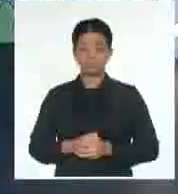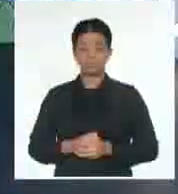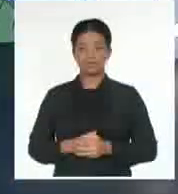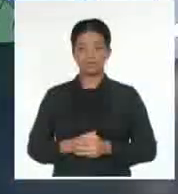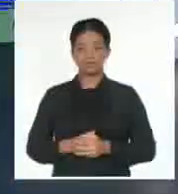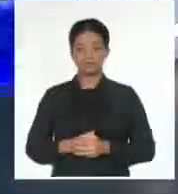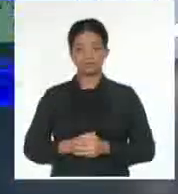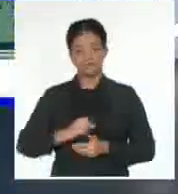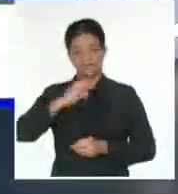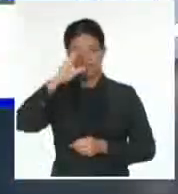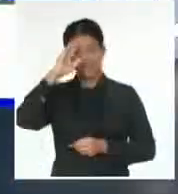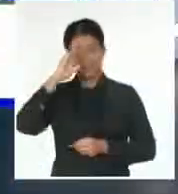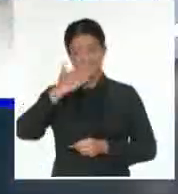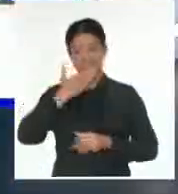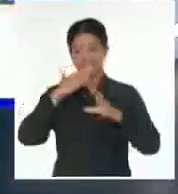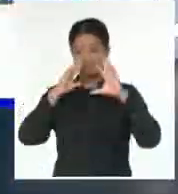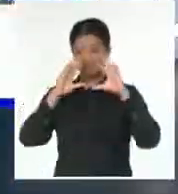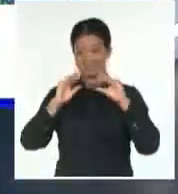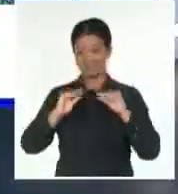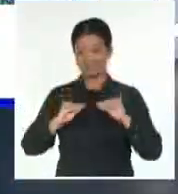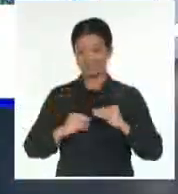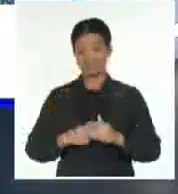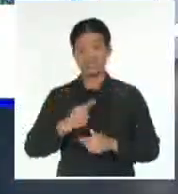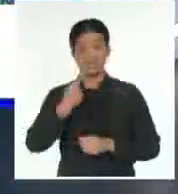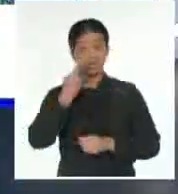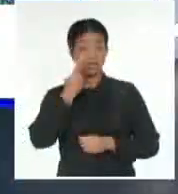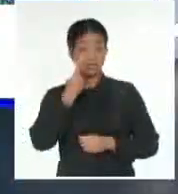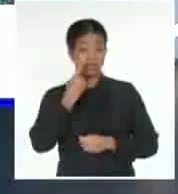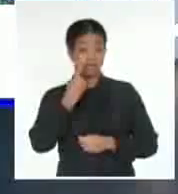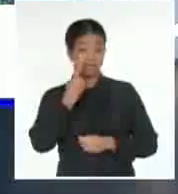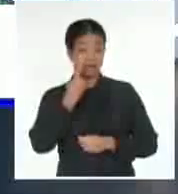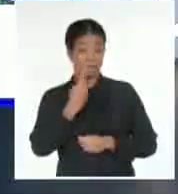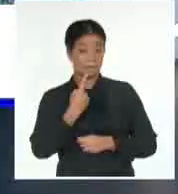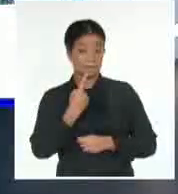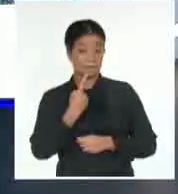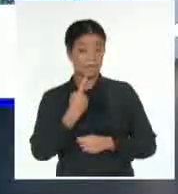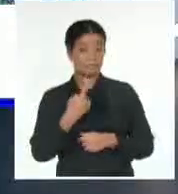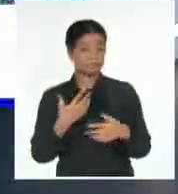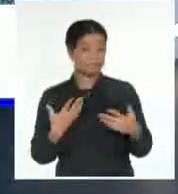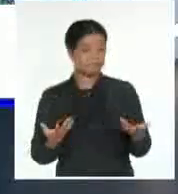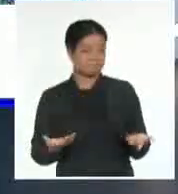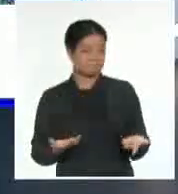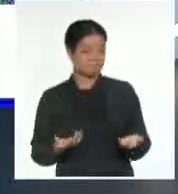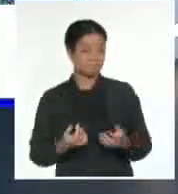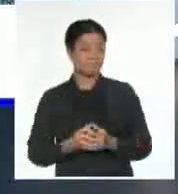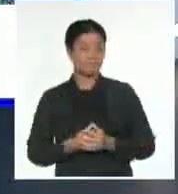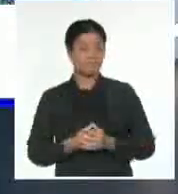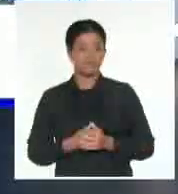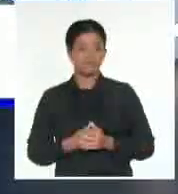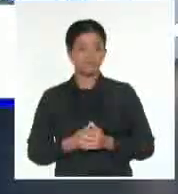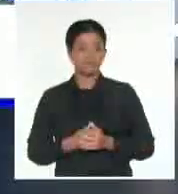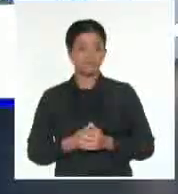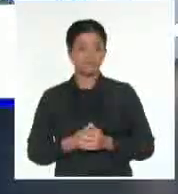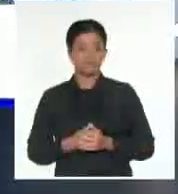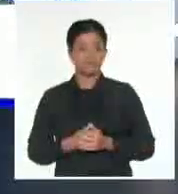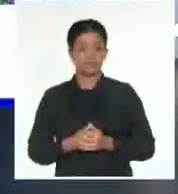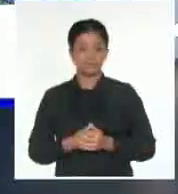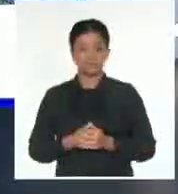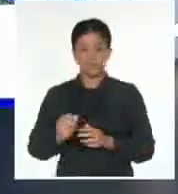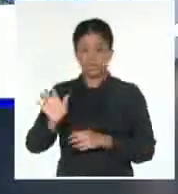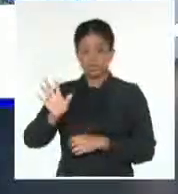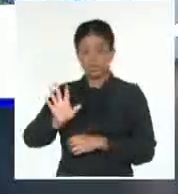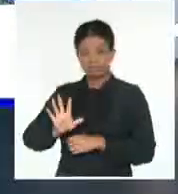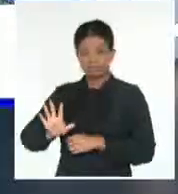Hola y que tal mis amigos, pues miren tenemos aquí, bueno primero, la tormenta tropical Philip ha ido